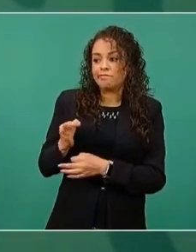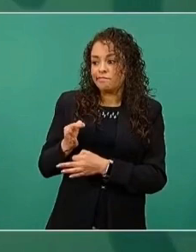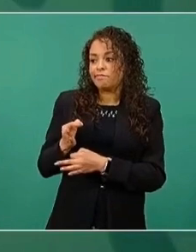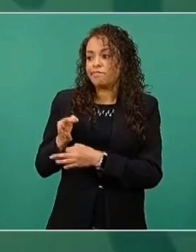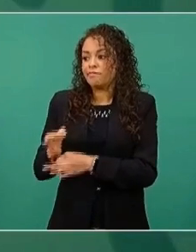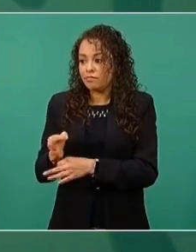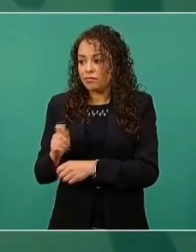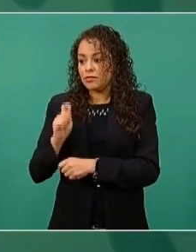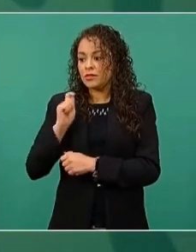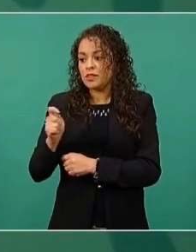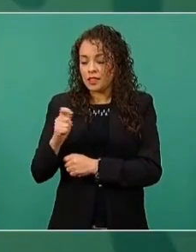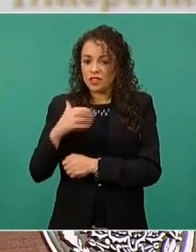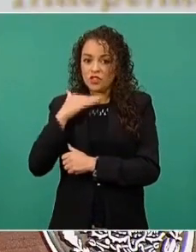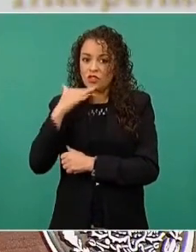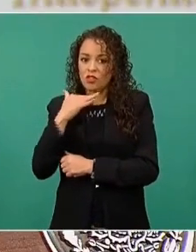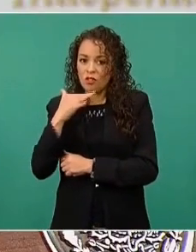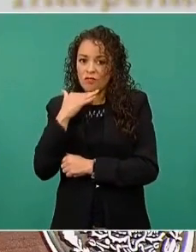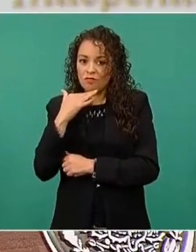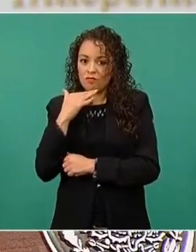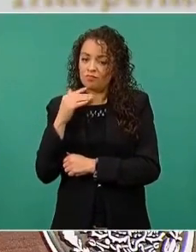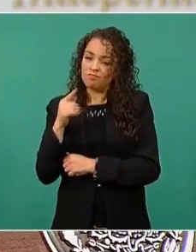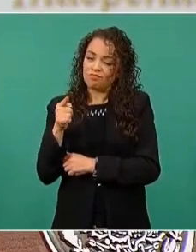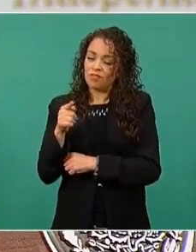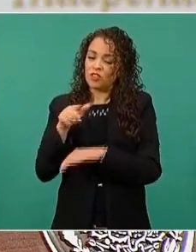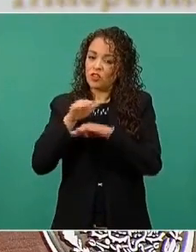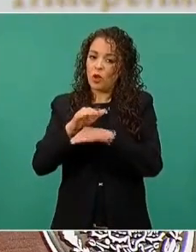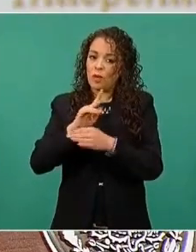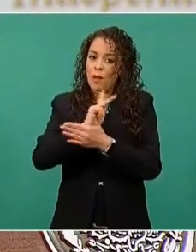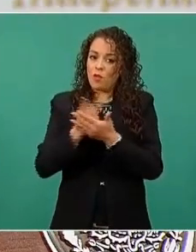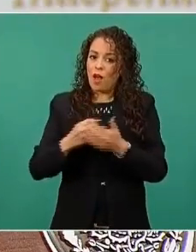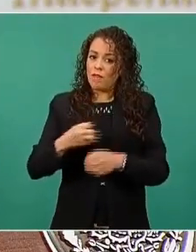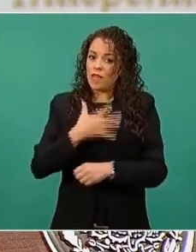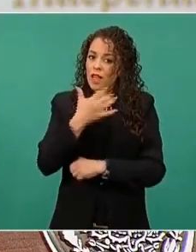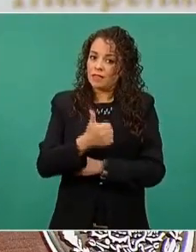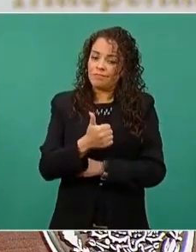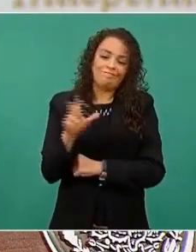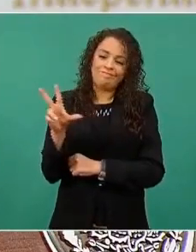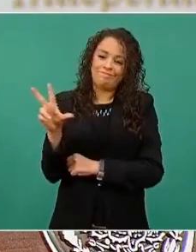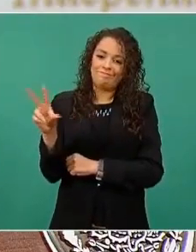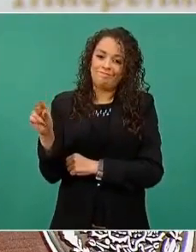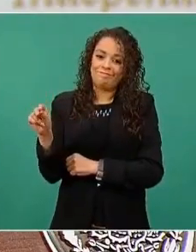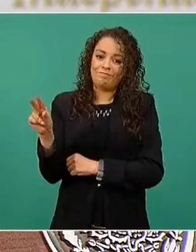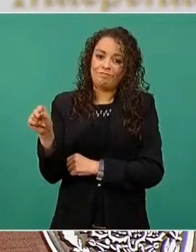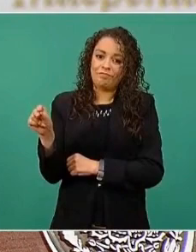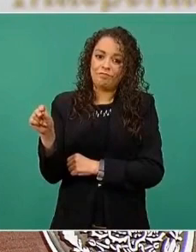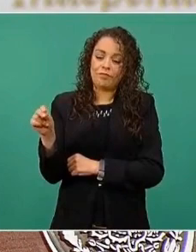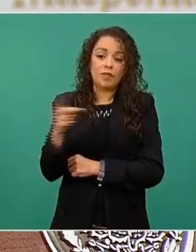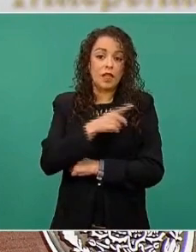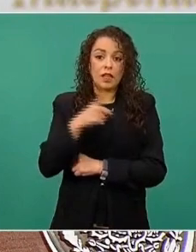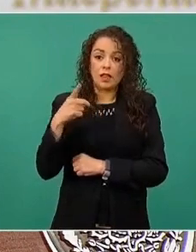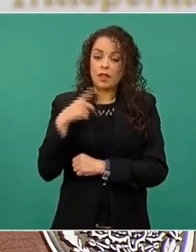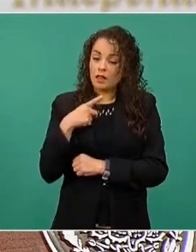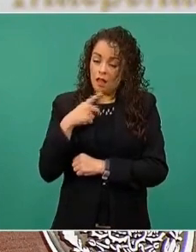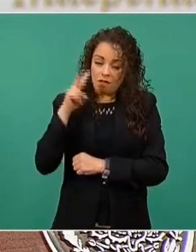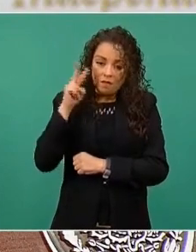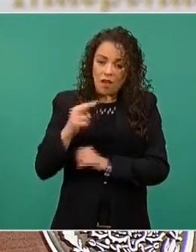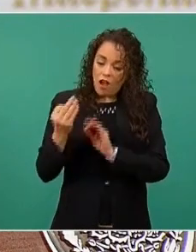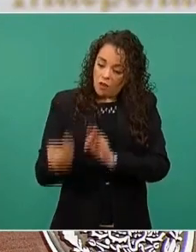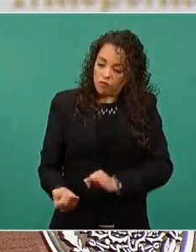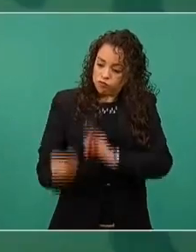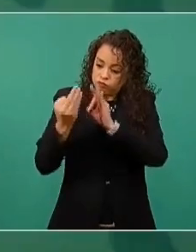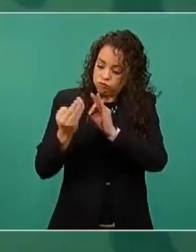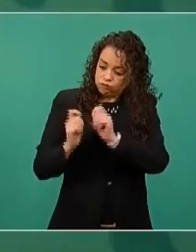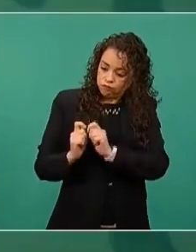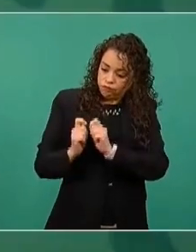y que en efecto se entreguen sin intermediarios para que